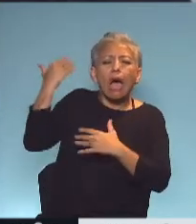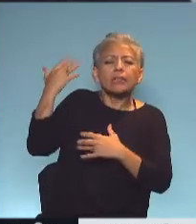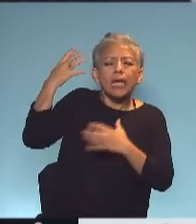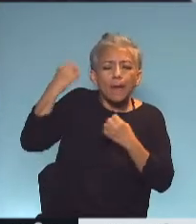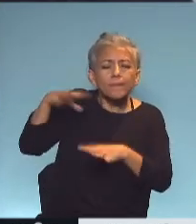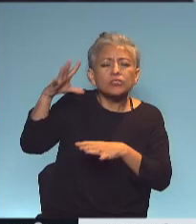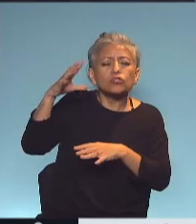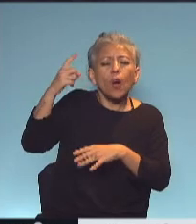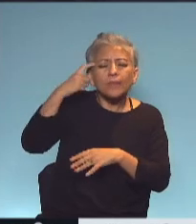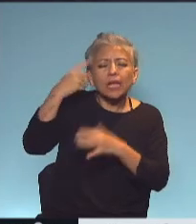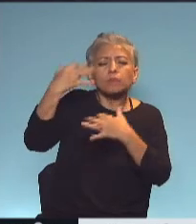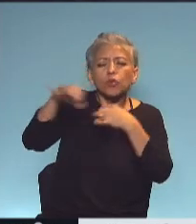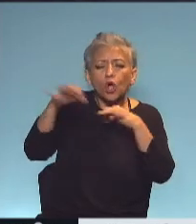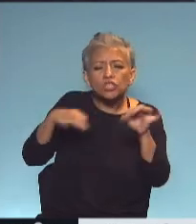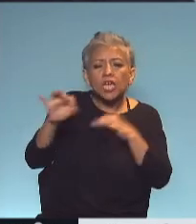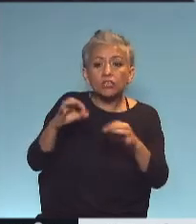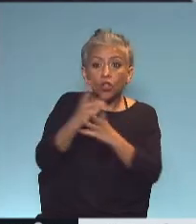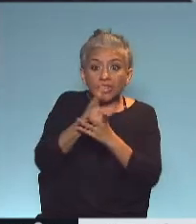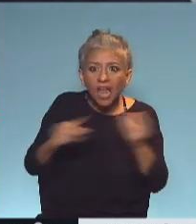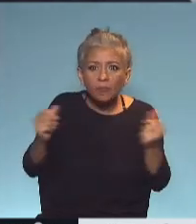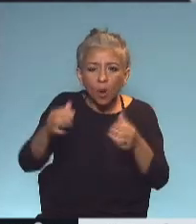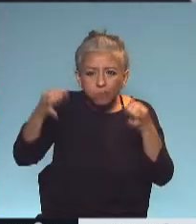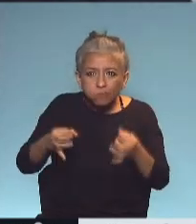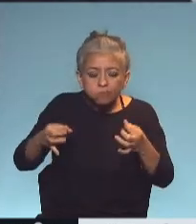y cuándo fue culminado en lo práctico, en lo concreto?